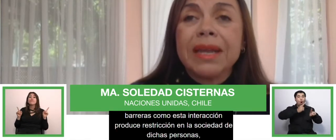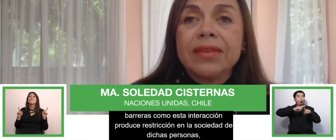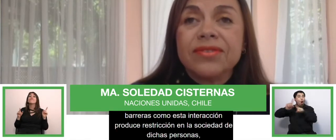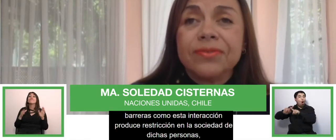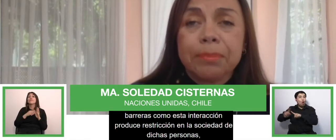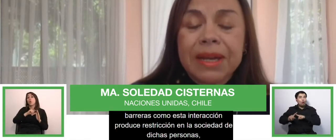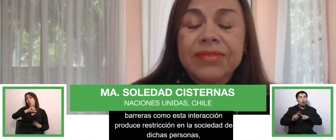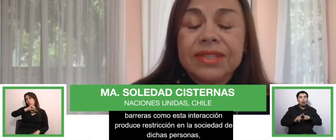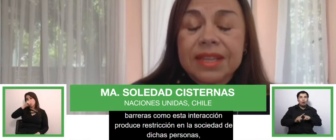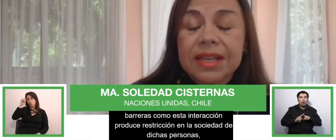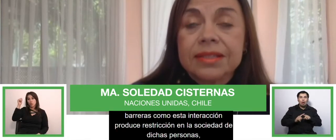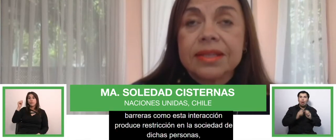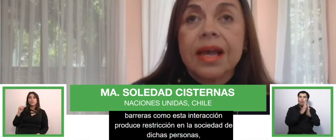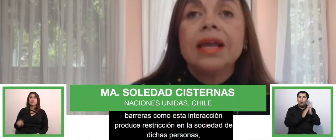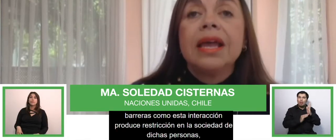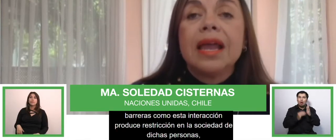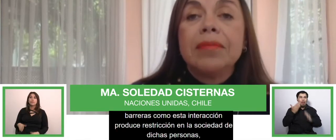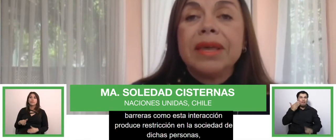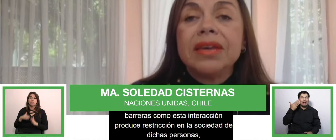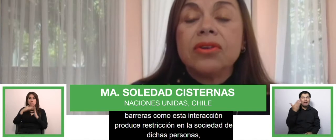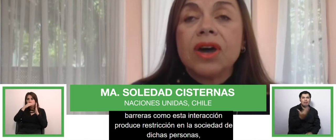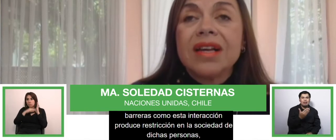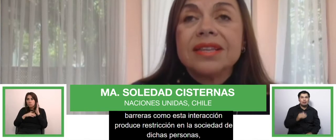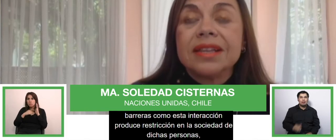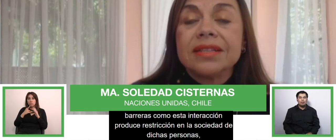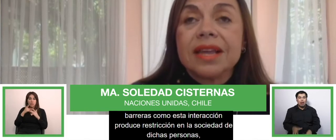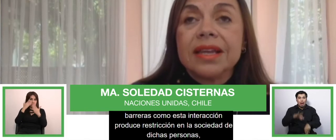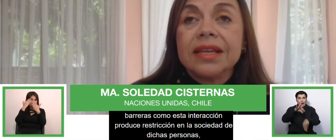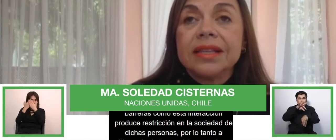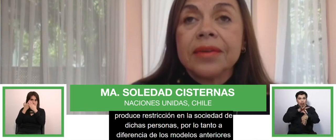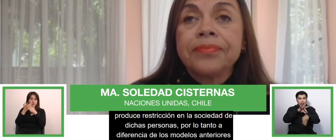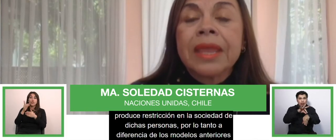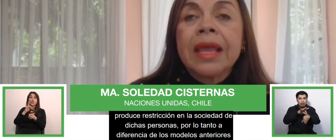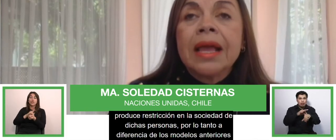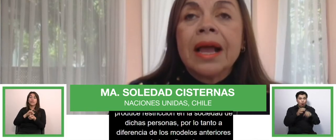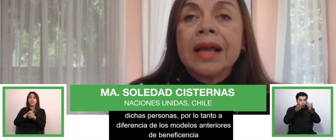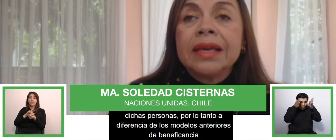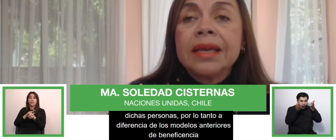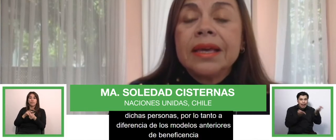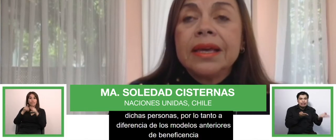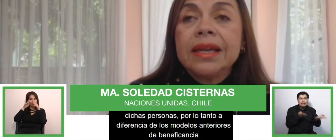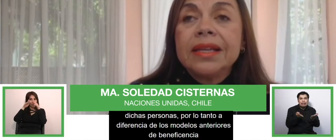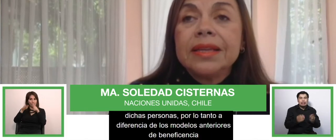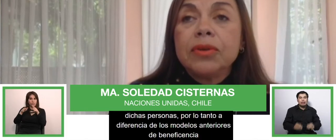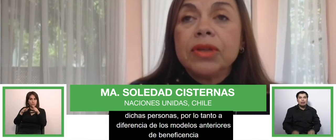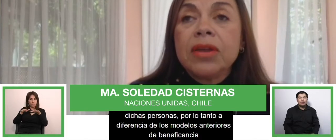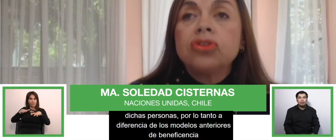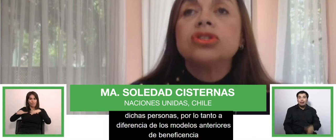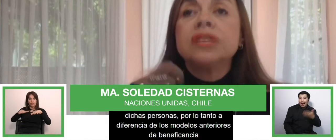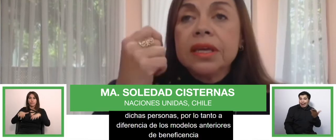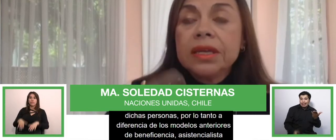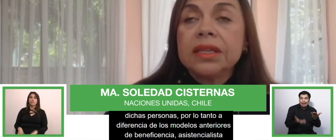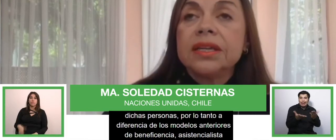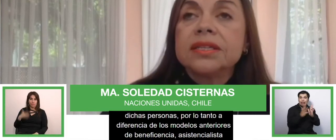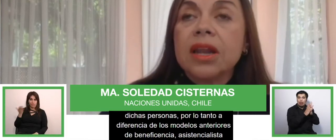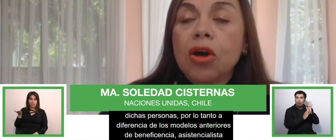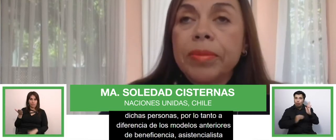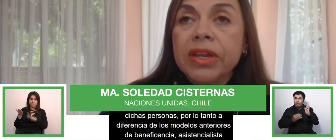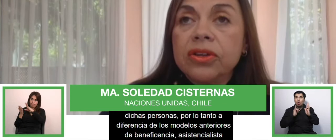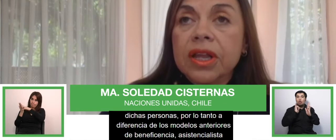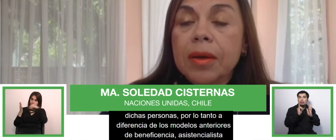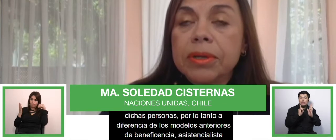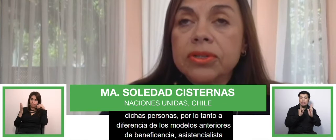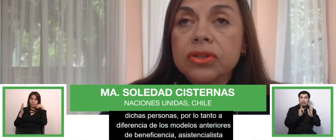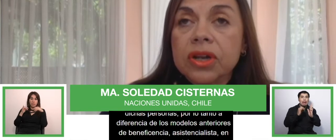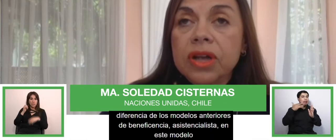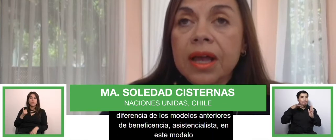de beneficencia, el médico asistencialista, aquí en este modelo sí interesa la